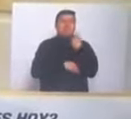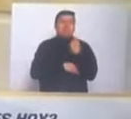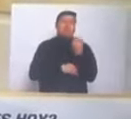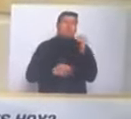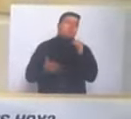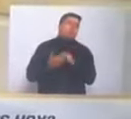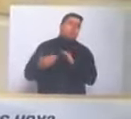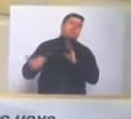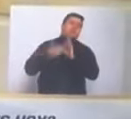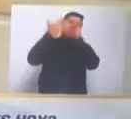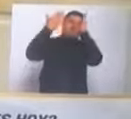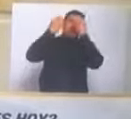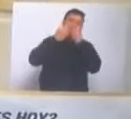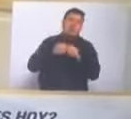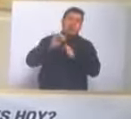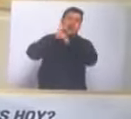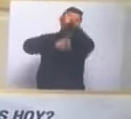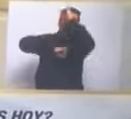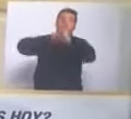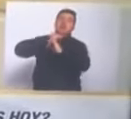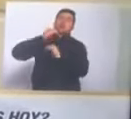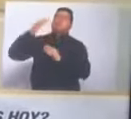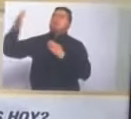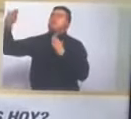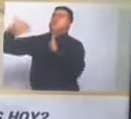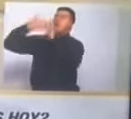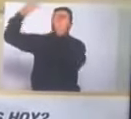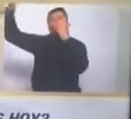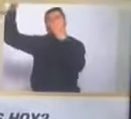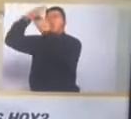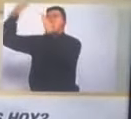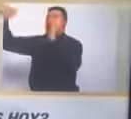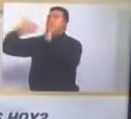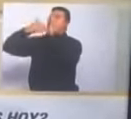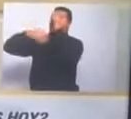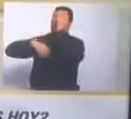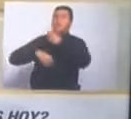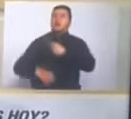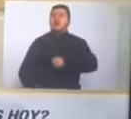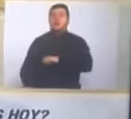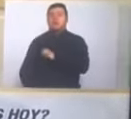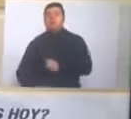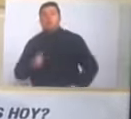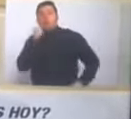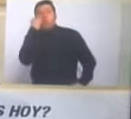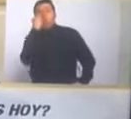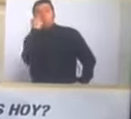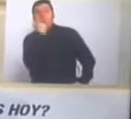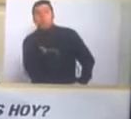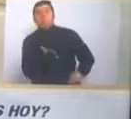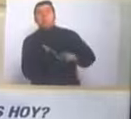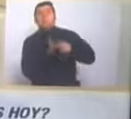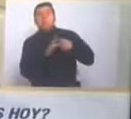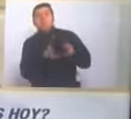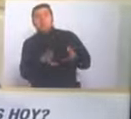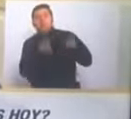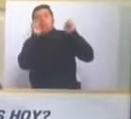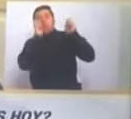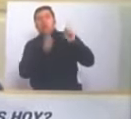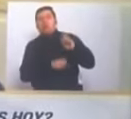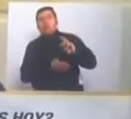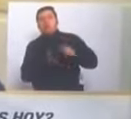otra demanda más a nivel internacional con otro grupo español que estafó, que